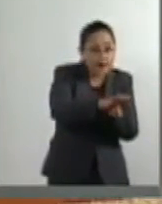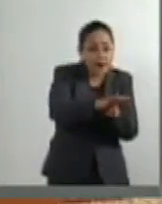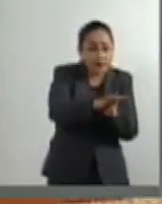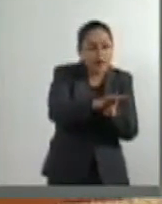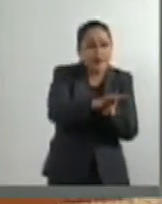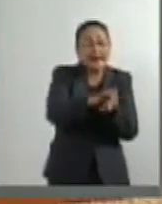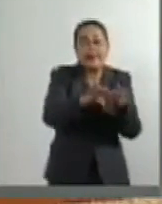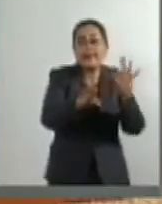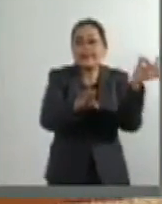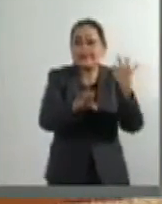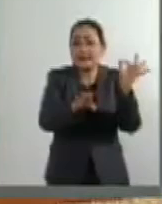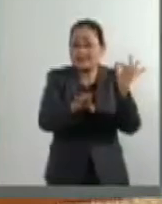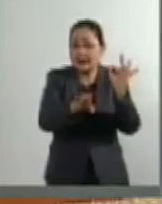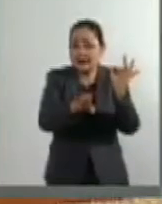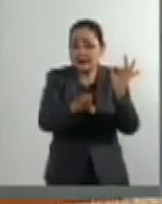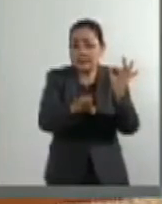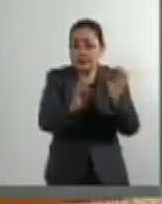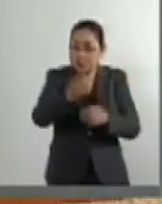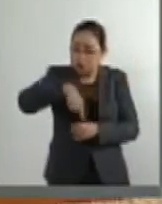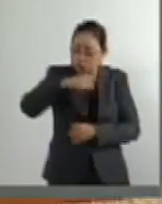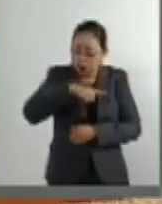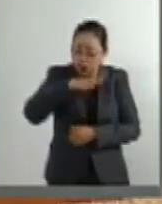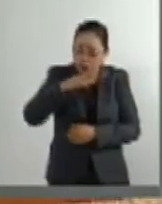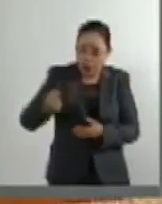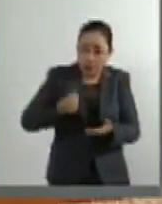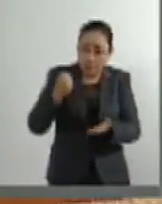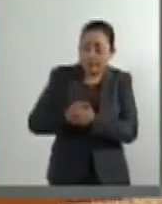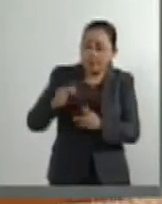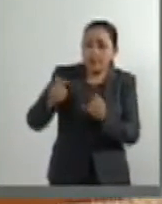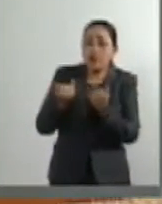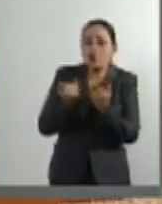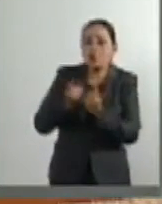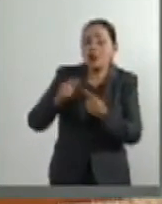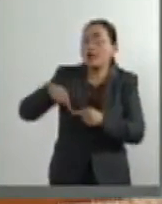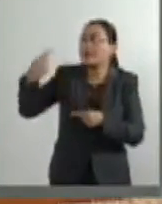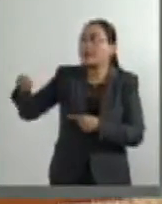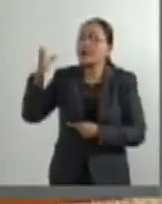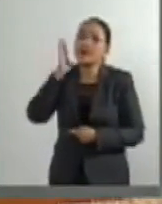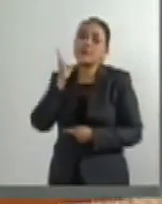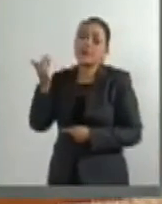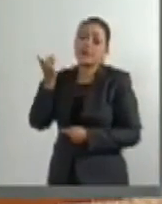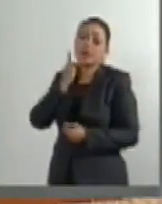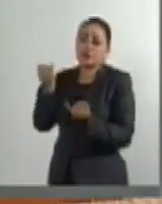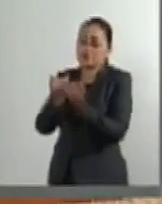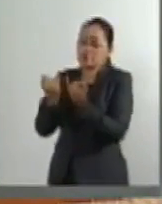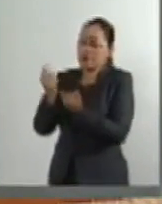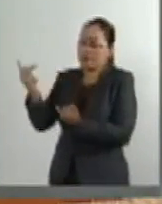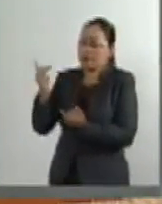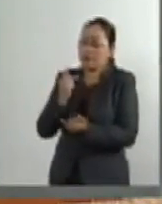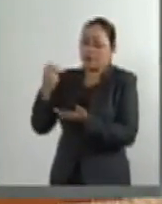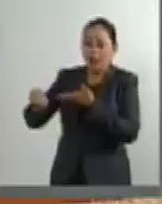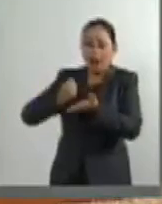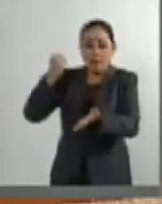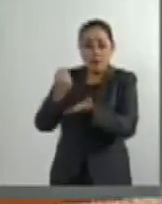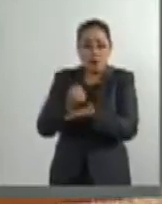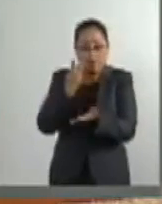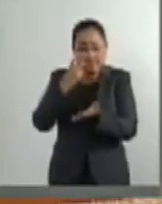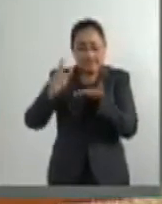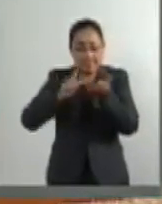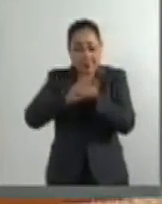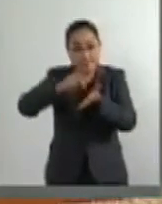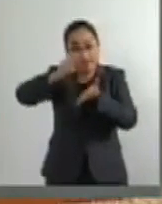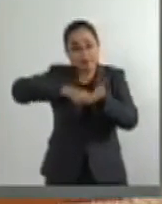que si aprobamos y si la Cámara Revisora aprueba esta reforma entonces lo